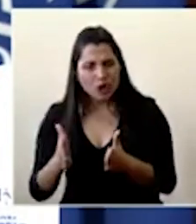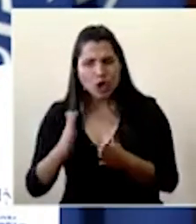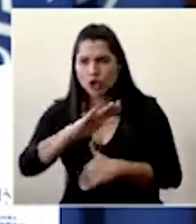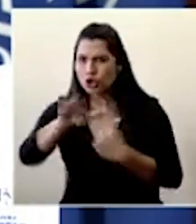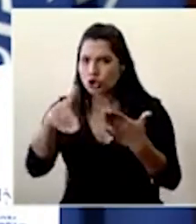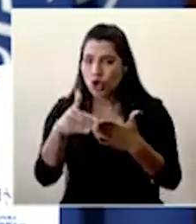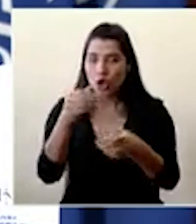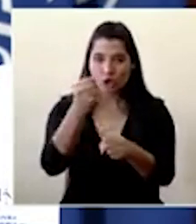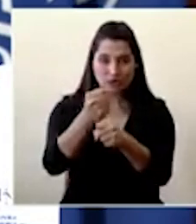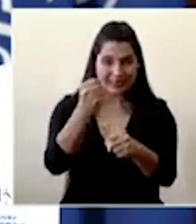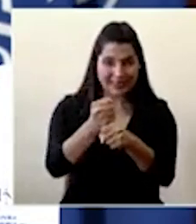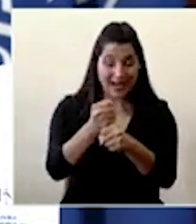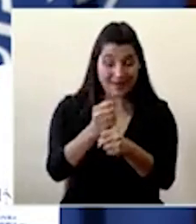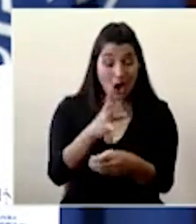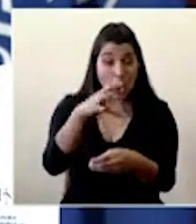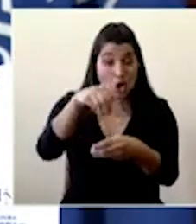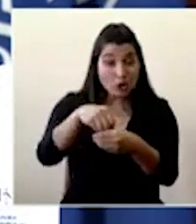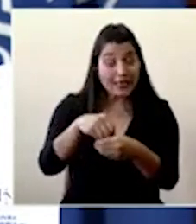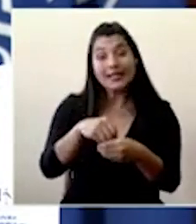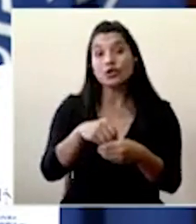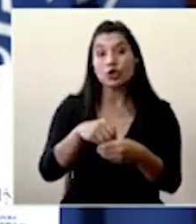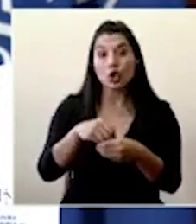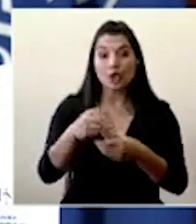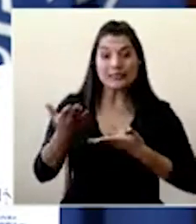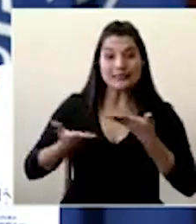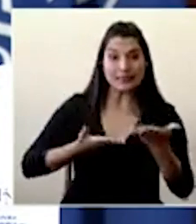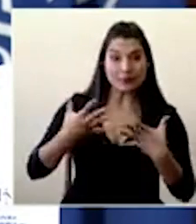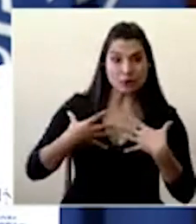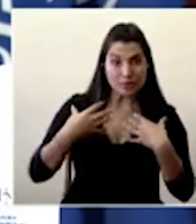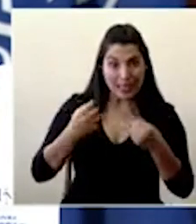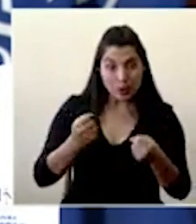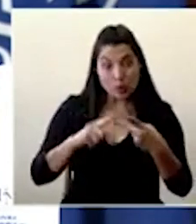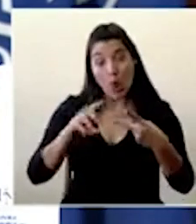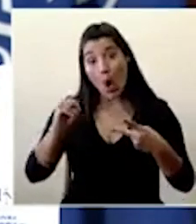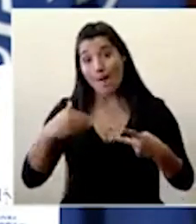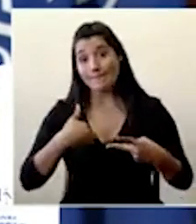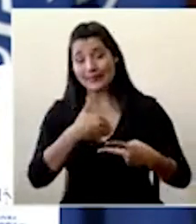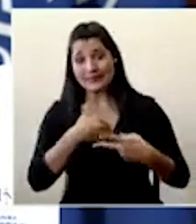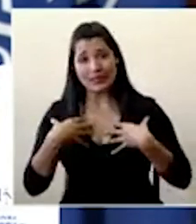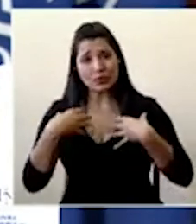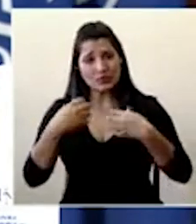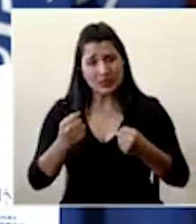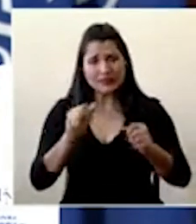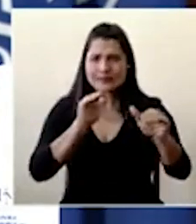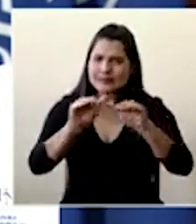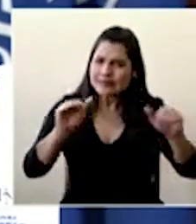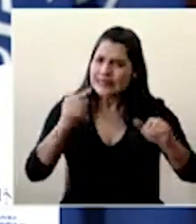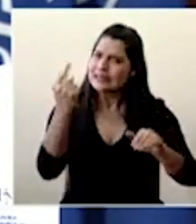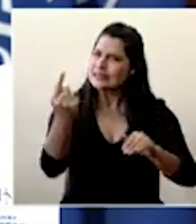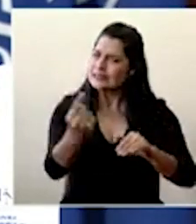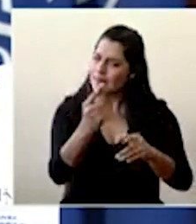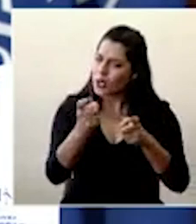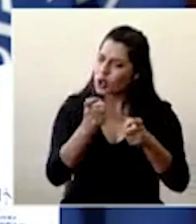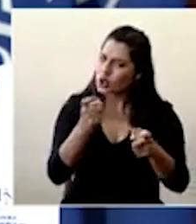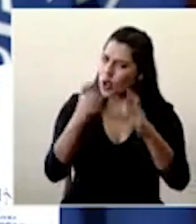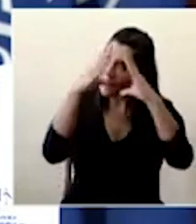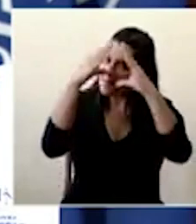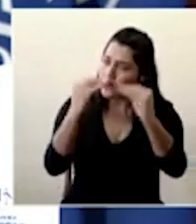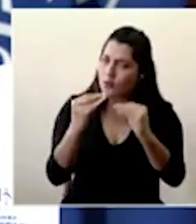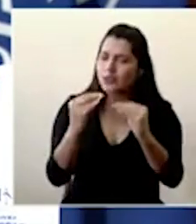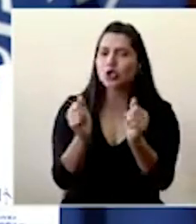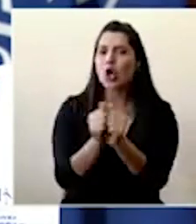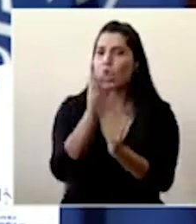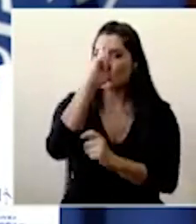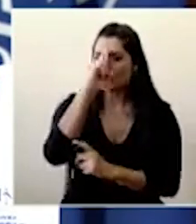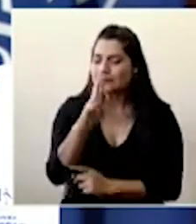los diferentes niveles de atención en el país y a nivel del ministerio de salud que hagamos siempre ese manejo respetuoso confidencial y